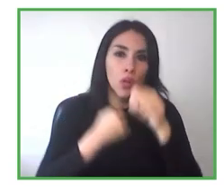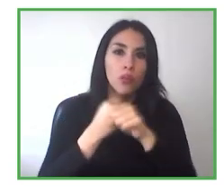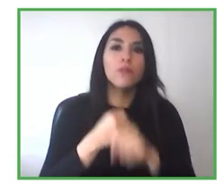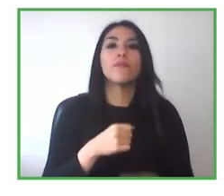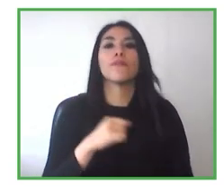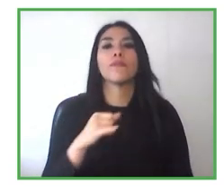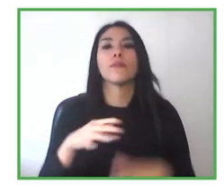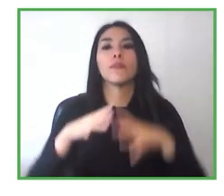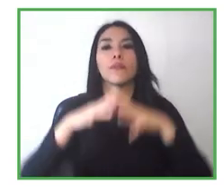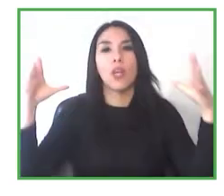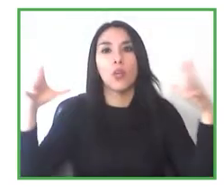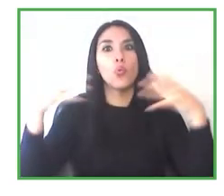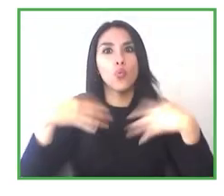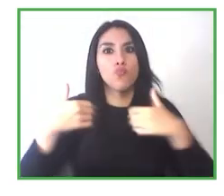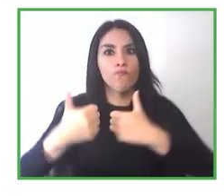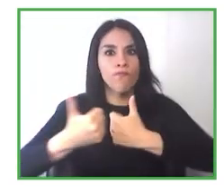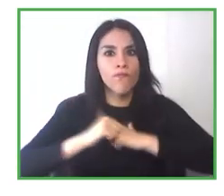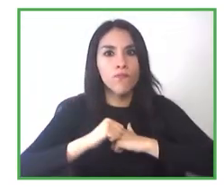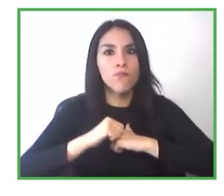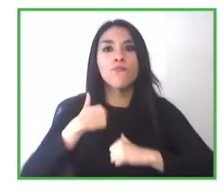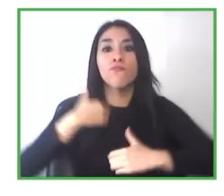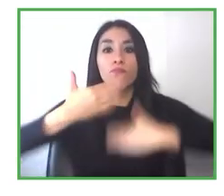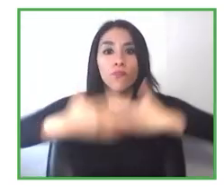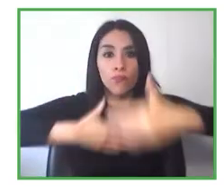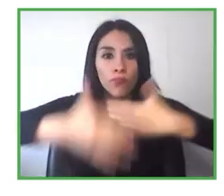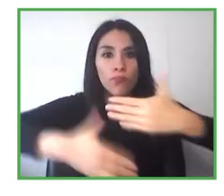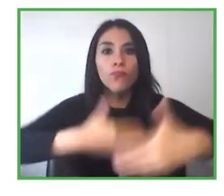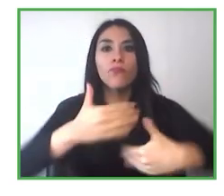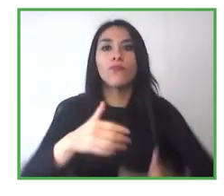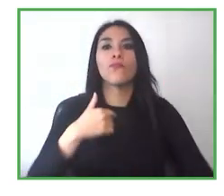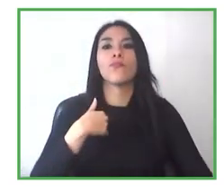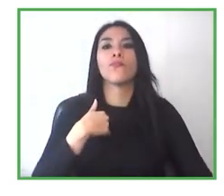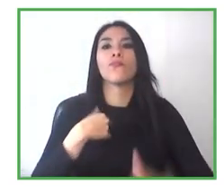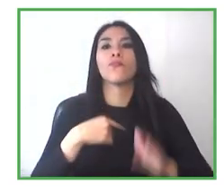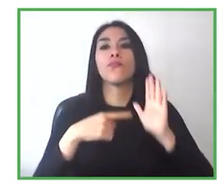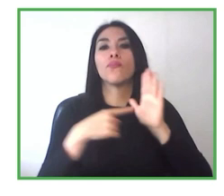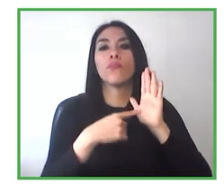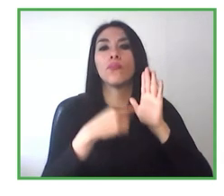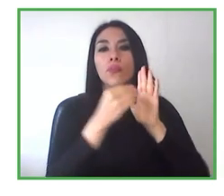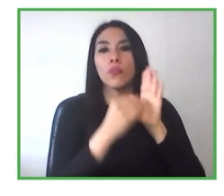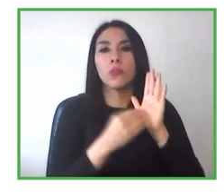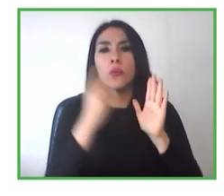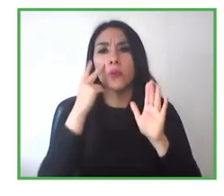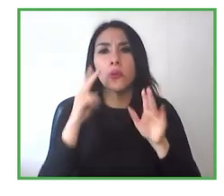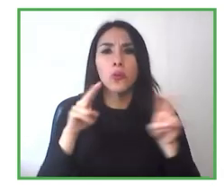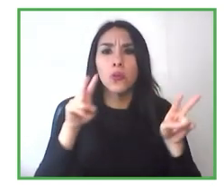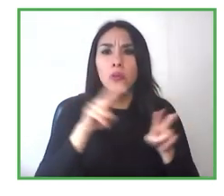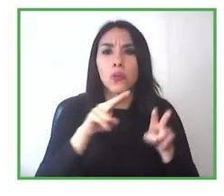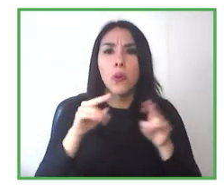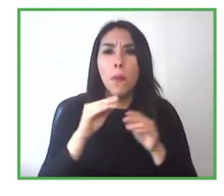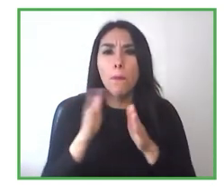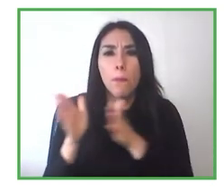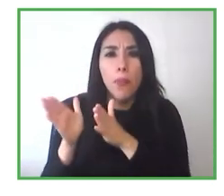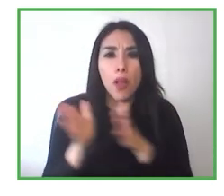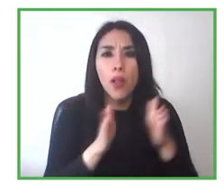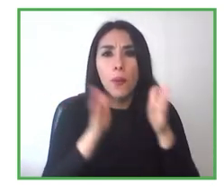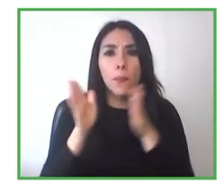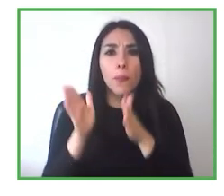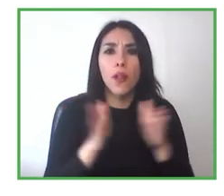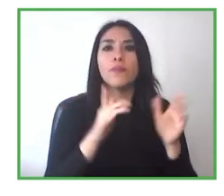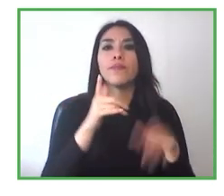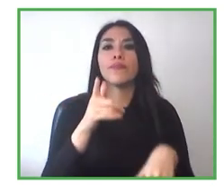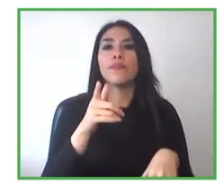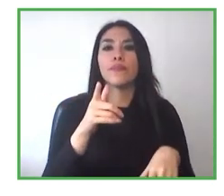y por lo tanto, Chile Valora también va a construir el plan de capacitación, para que los organismos de capacitación, para que los municipios,